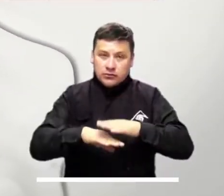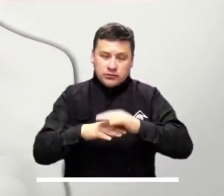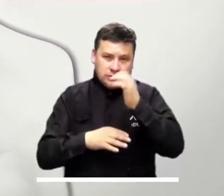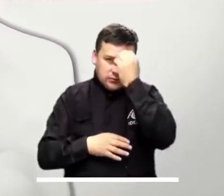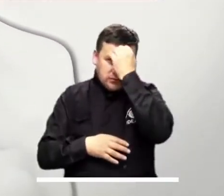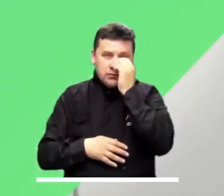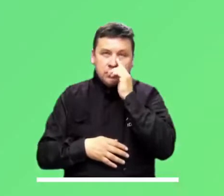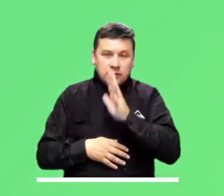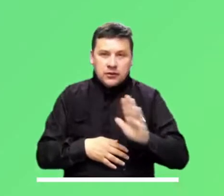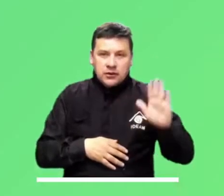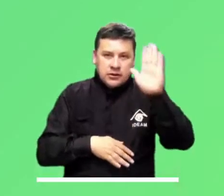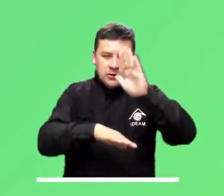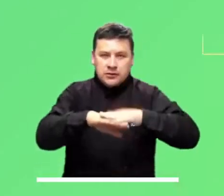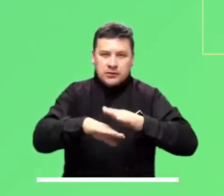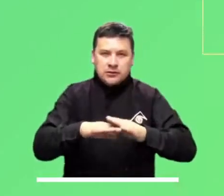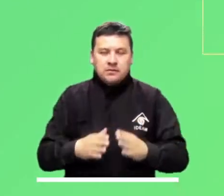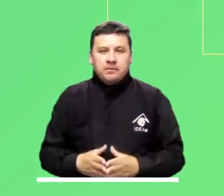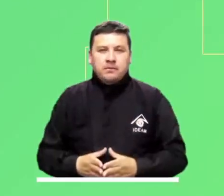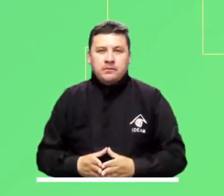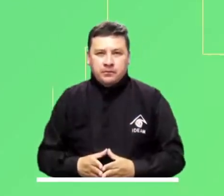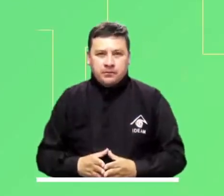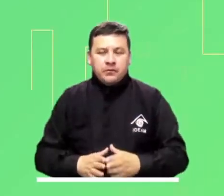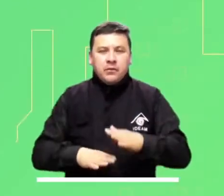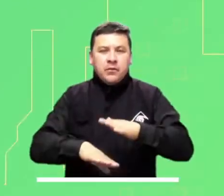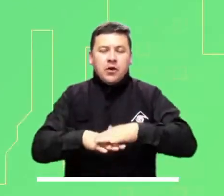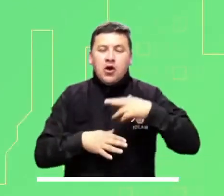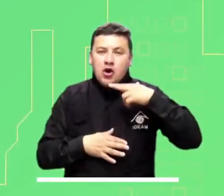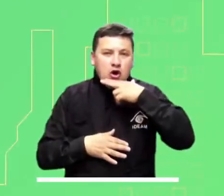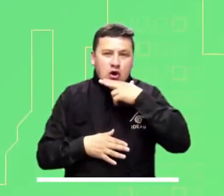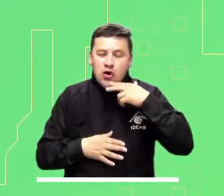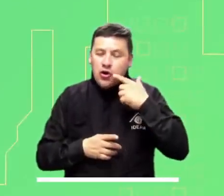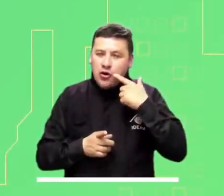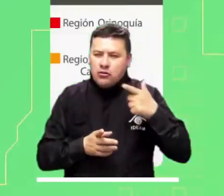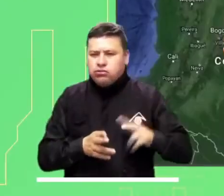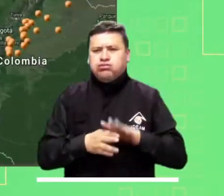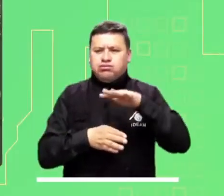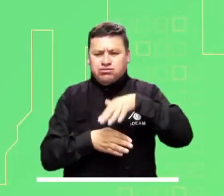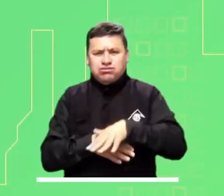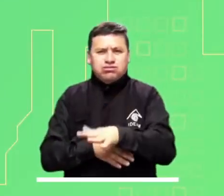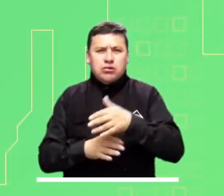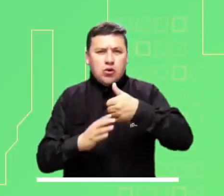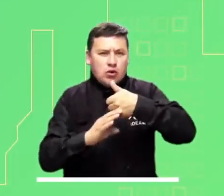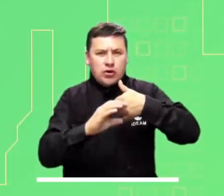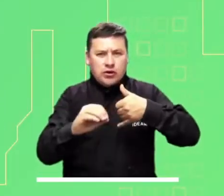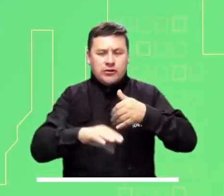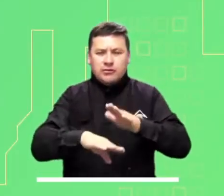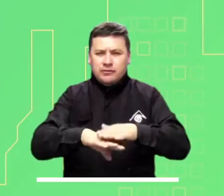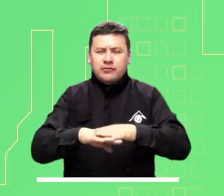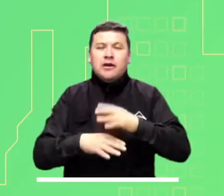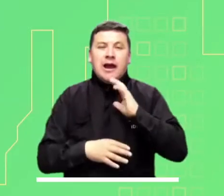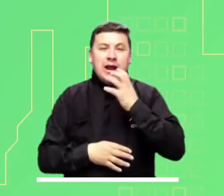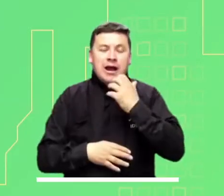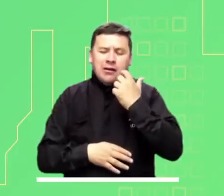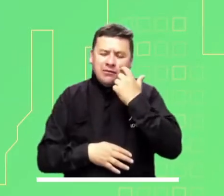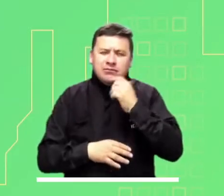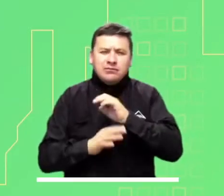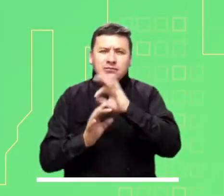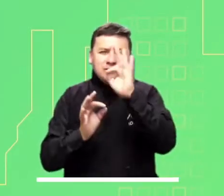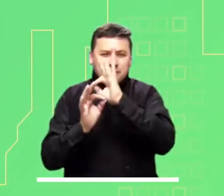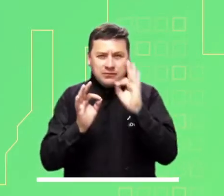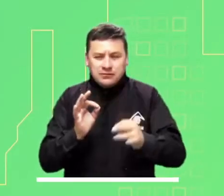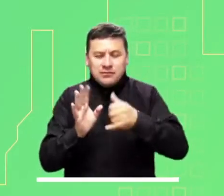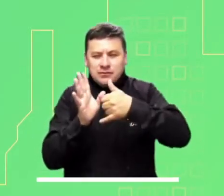Mucha atención a las principales alertas a nivel nacional. Alerta roja por desbordamientos en ríos de la Orinoquía.